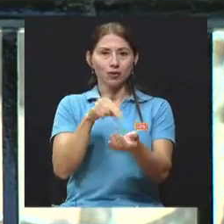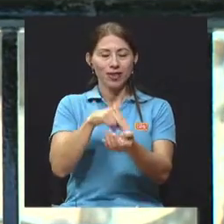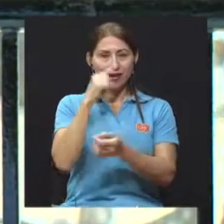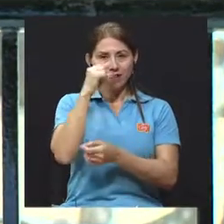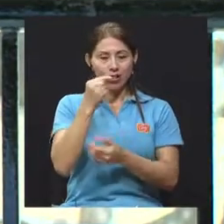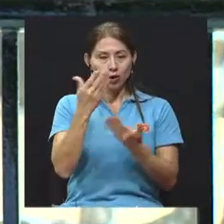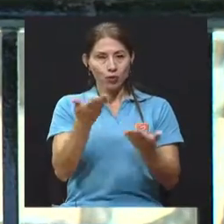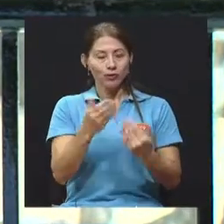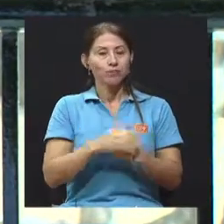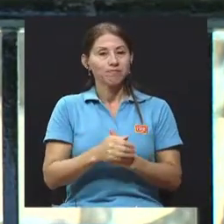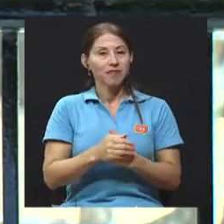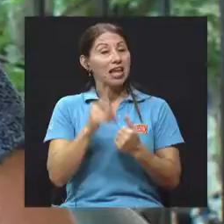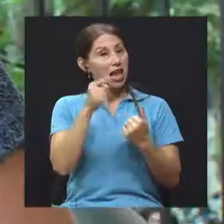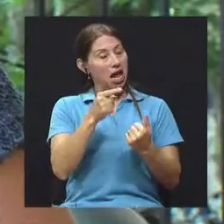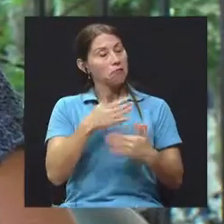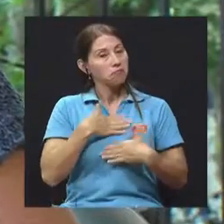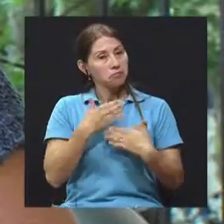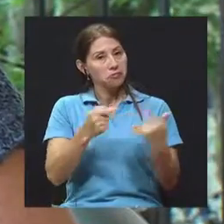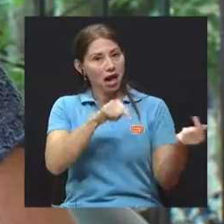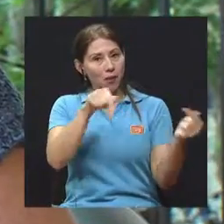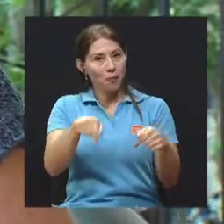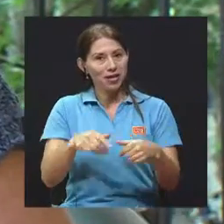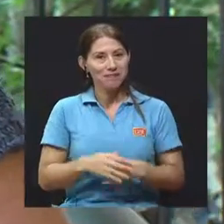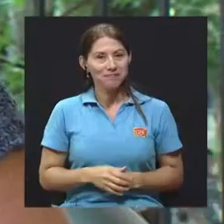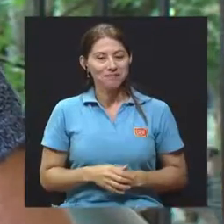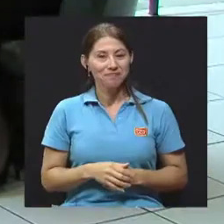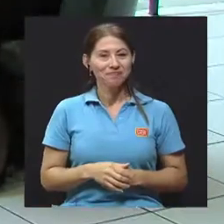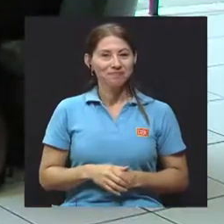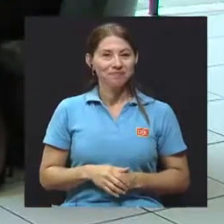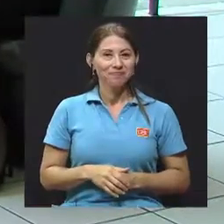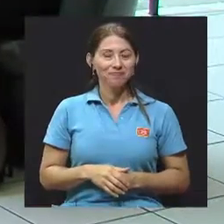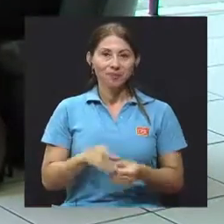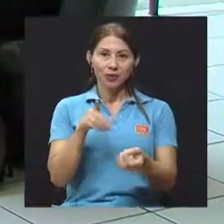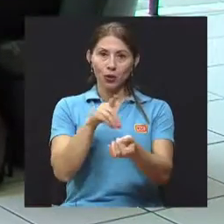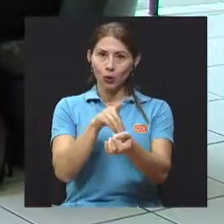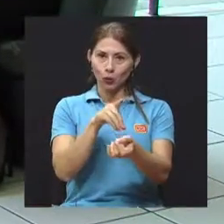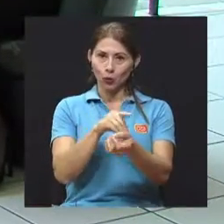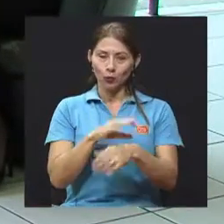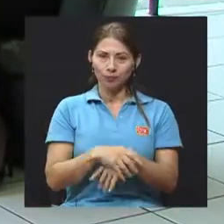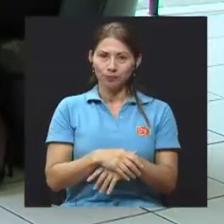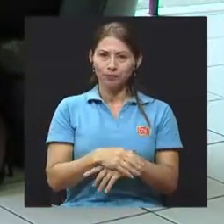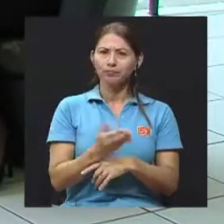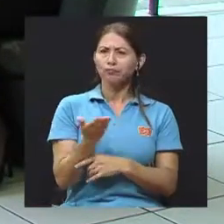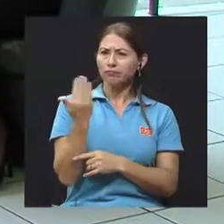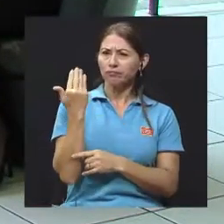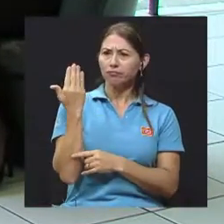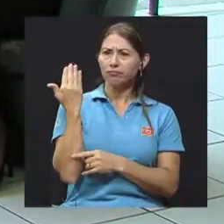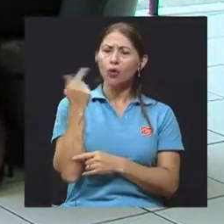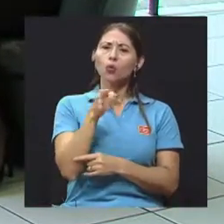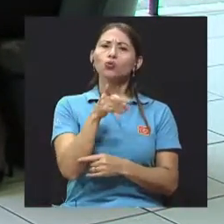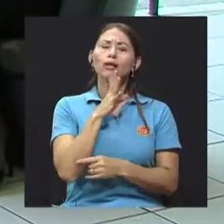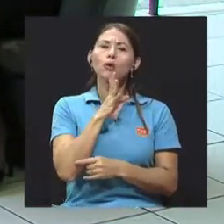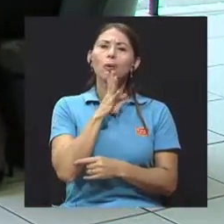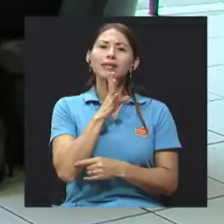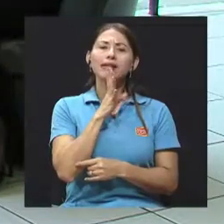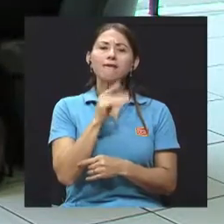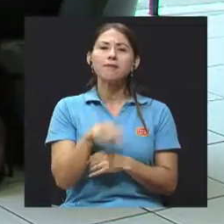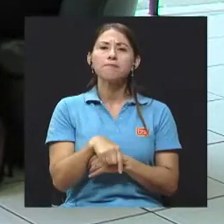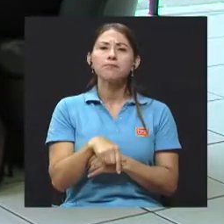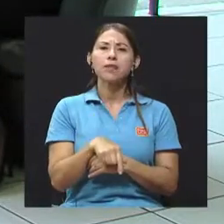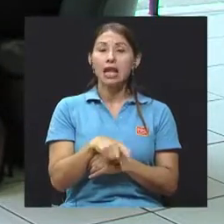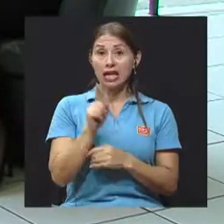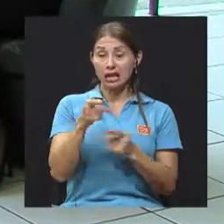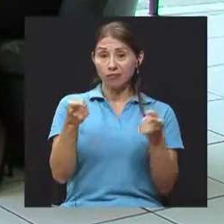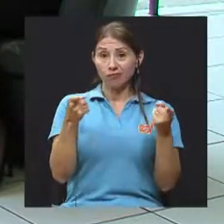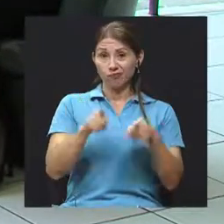Hospital Rafael Ángel Calderón Guardia, que muy gentilmente nos acompaña. Doctor, en el bloque pasado usted conversaba de que uno de los